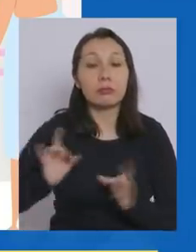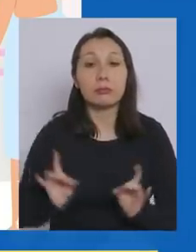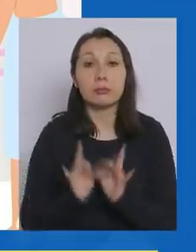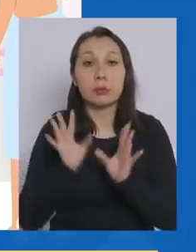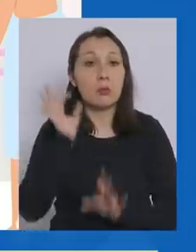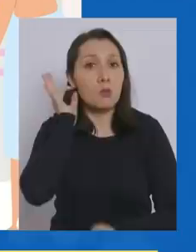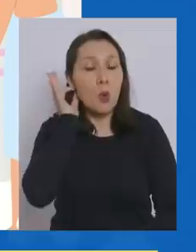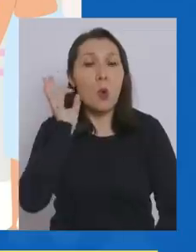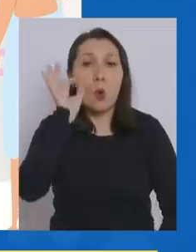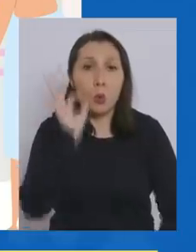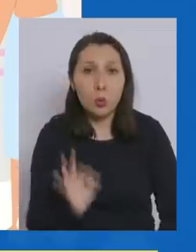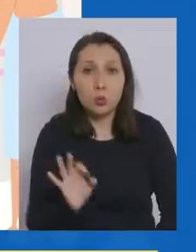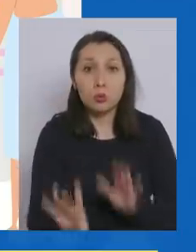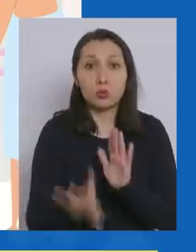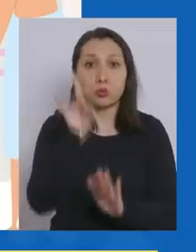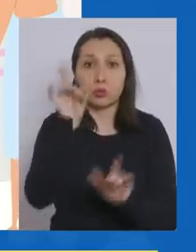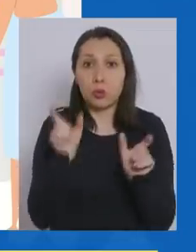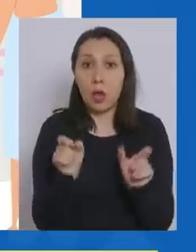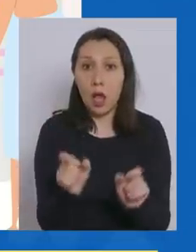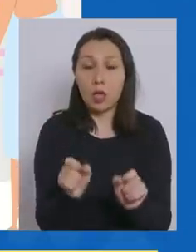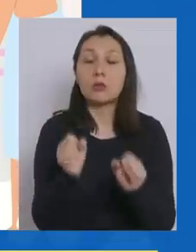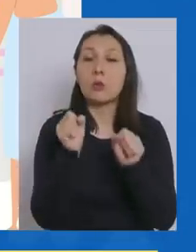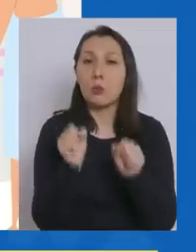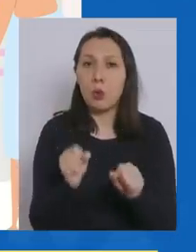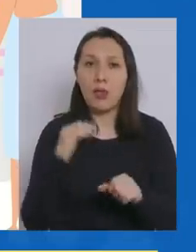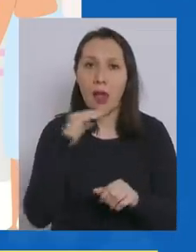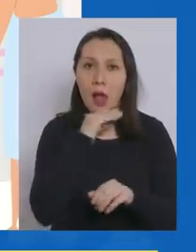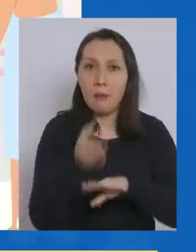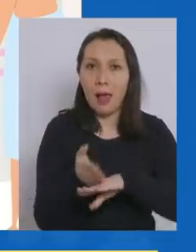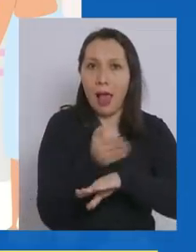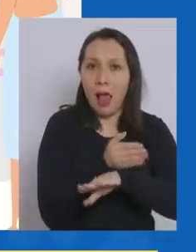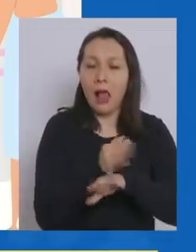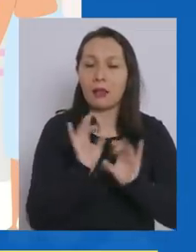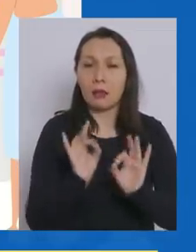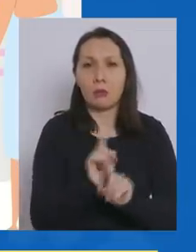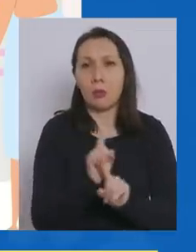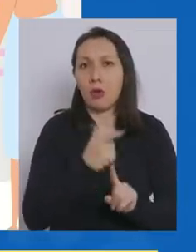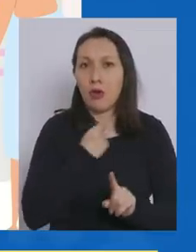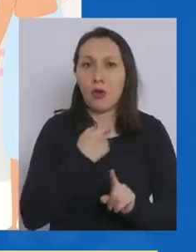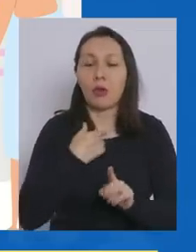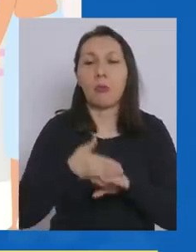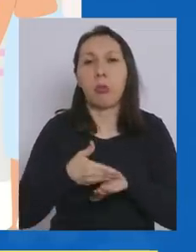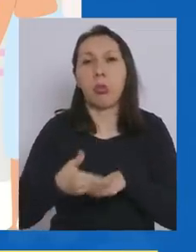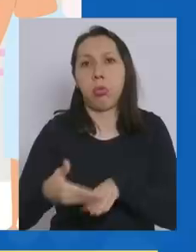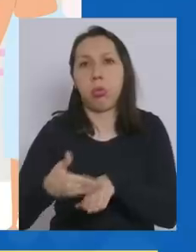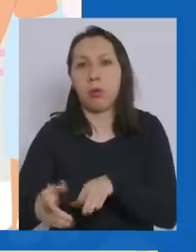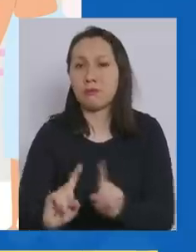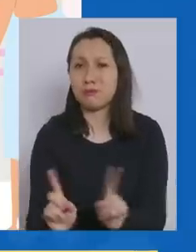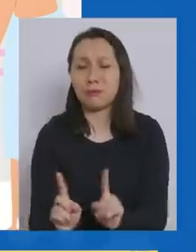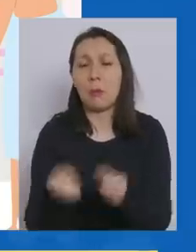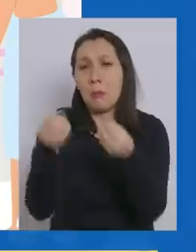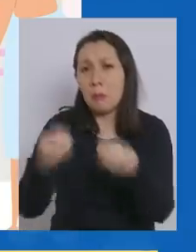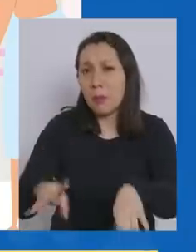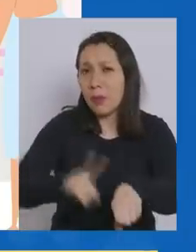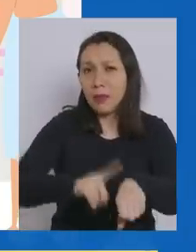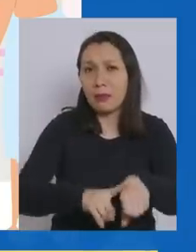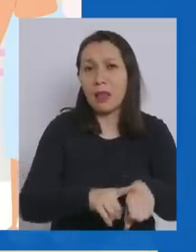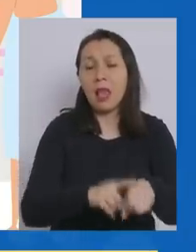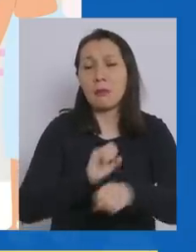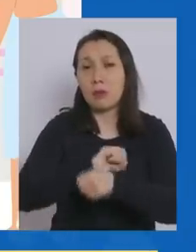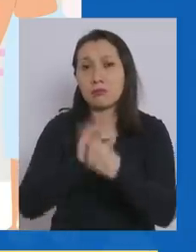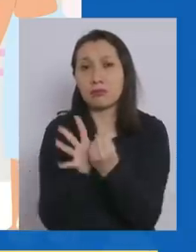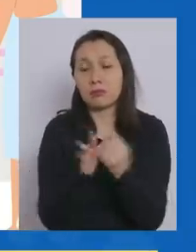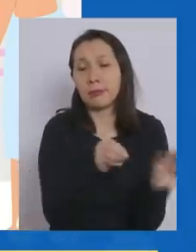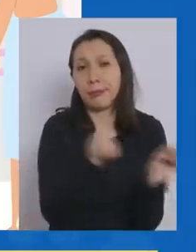aquellas mujeres tengan un cáncer puede detectarlo oportunamente. No queremos tardar más. Hemos perdido mucho tiempo en esta